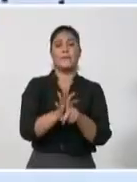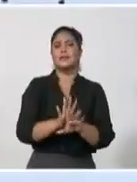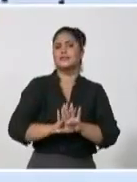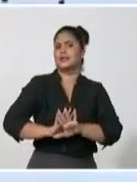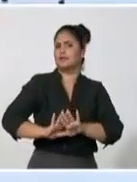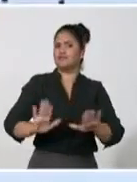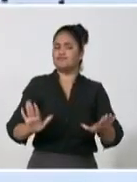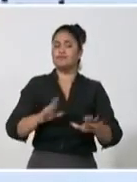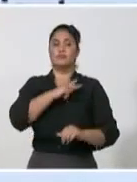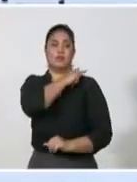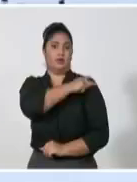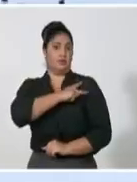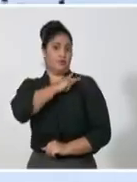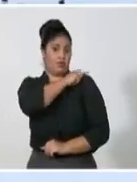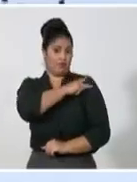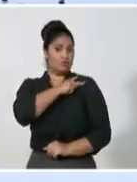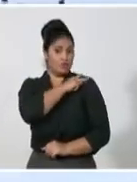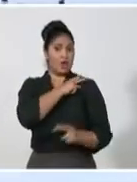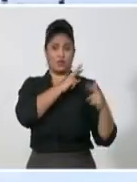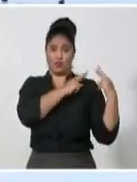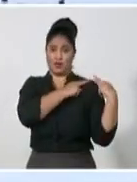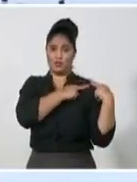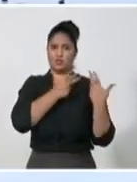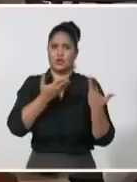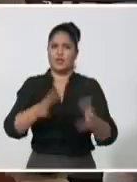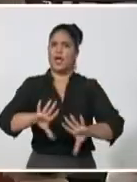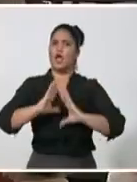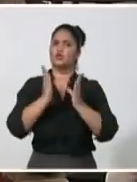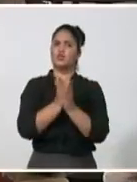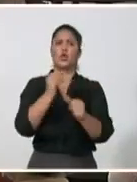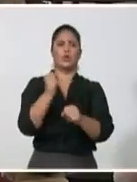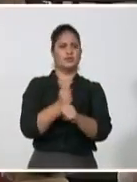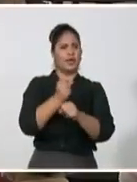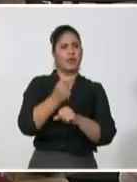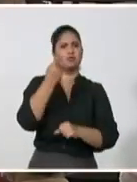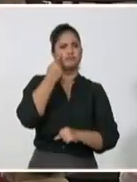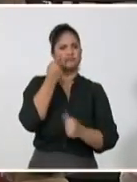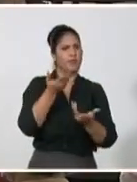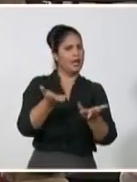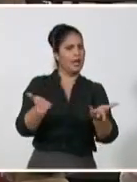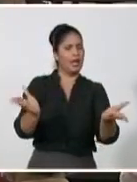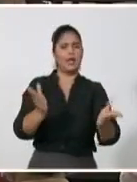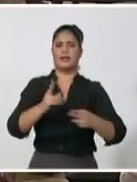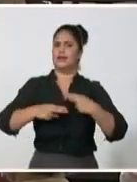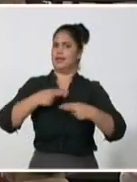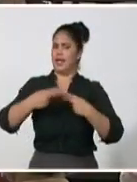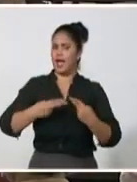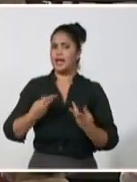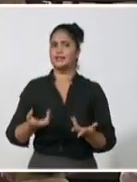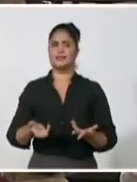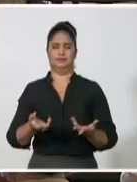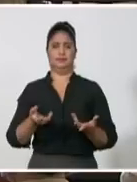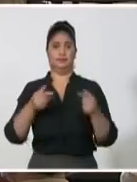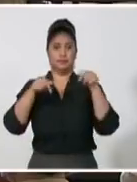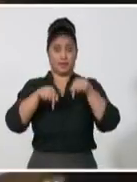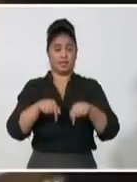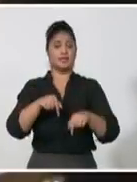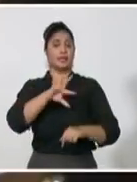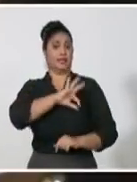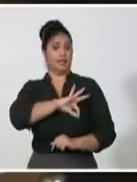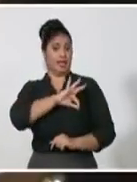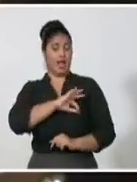Cuba en pos de una gestión más eficiente y eficaz. Así lo apreciaron los delegados de la comisión número 3 de la cita partidista,